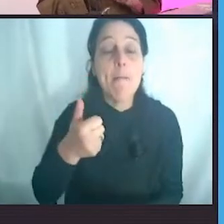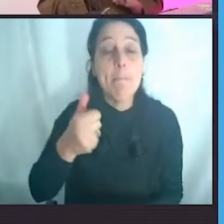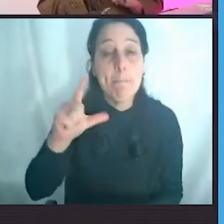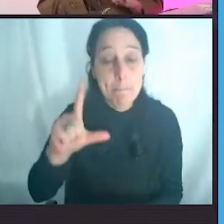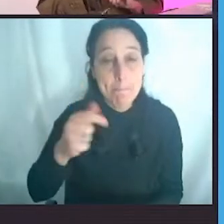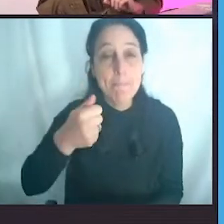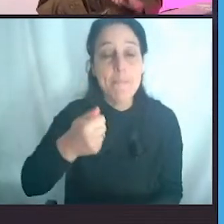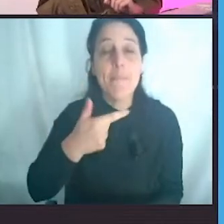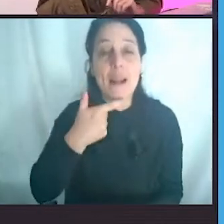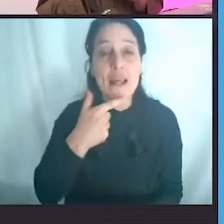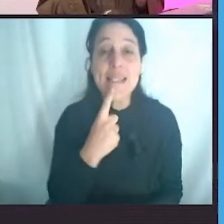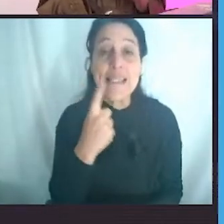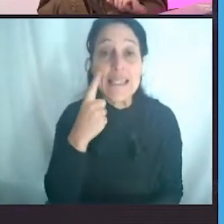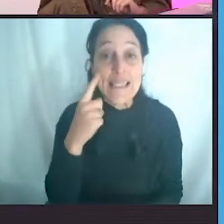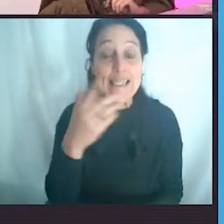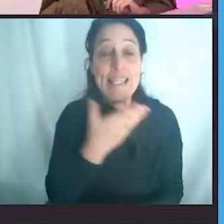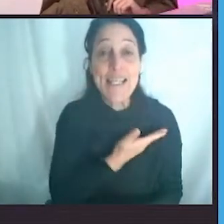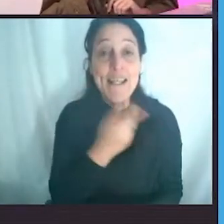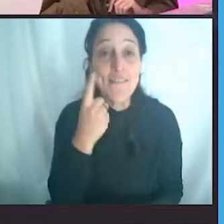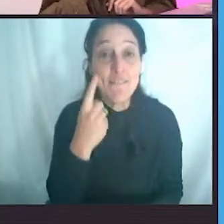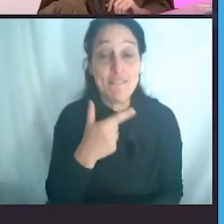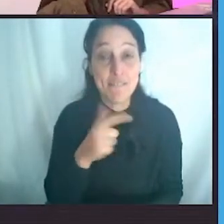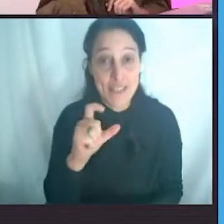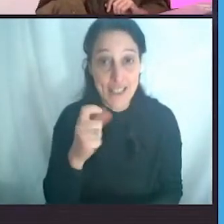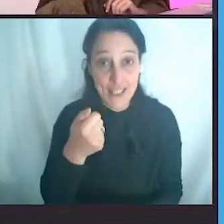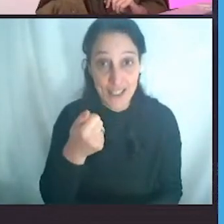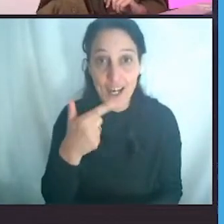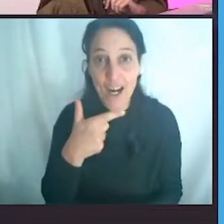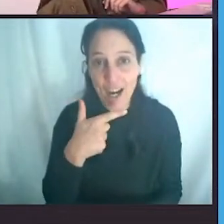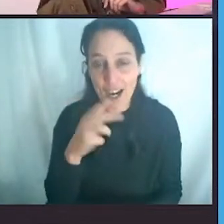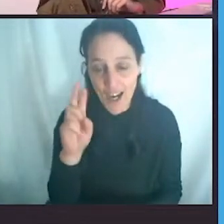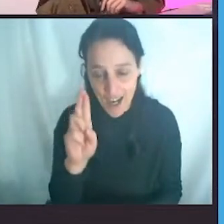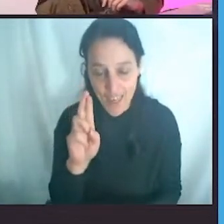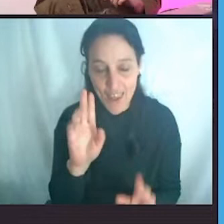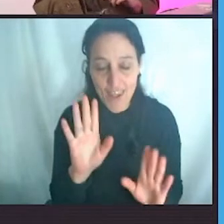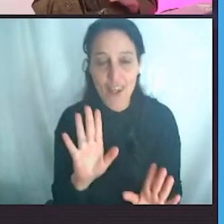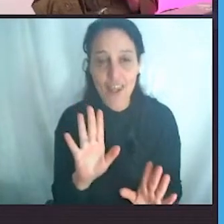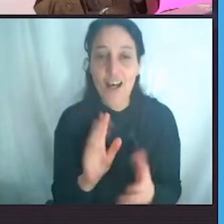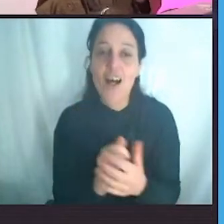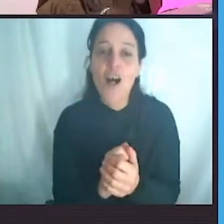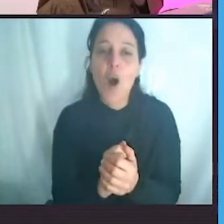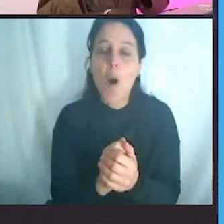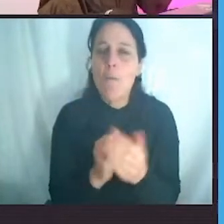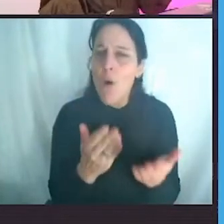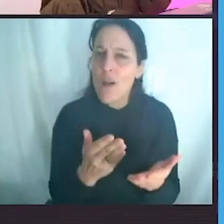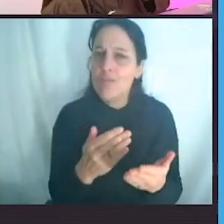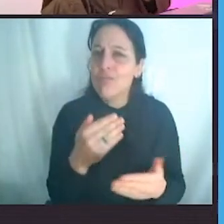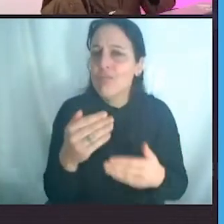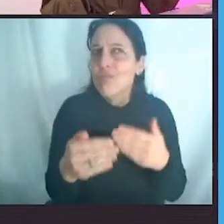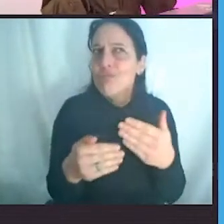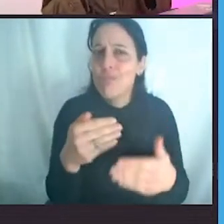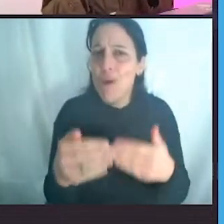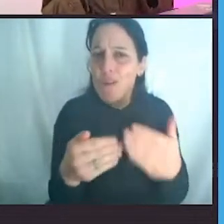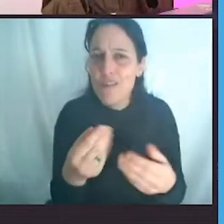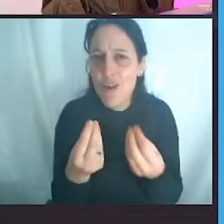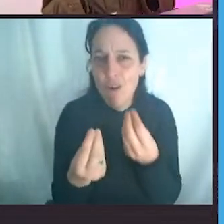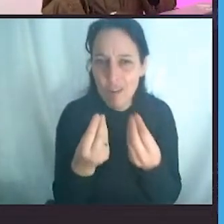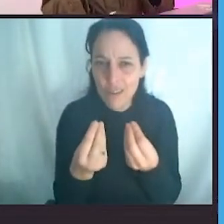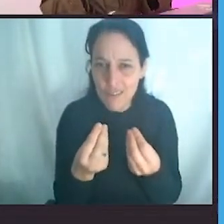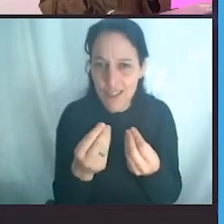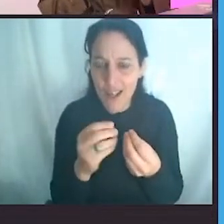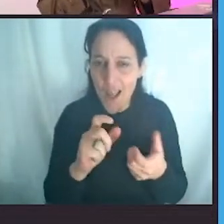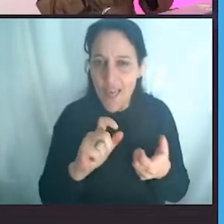descartables de manera sistémica, a través del rediseño de hábitos, operaciones y normas.